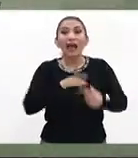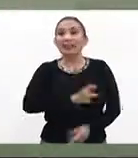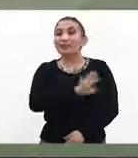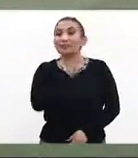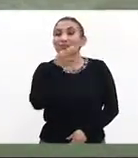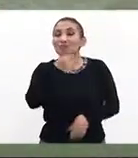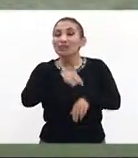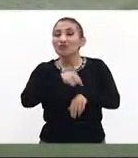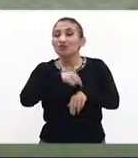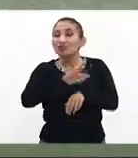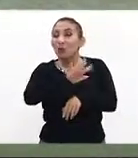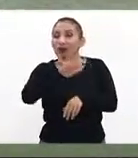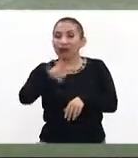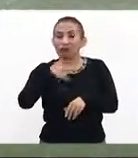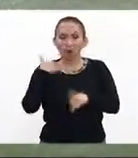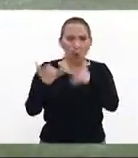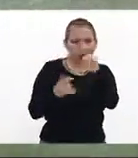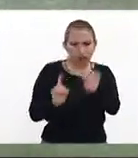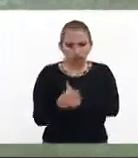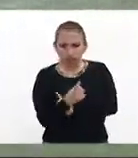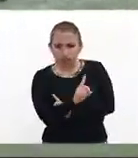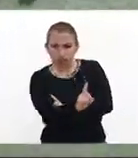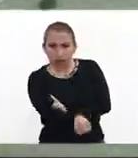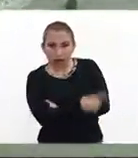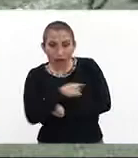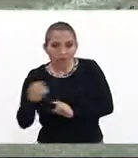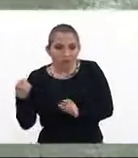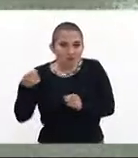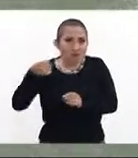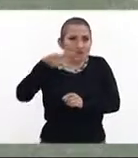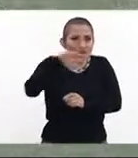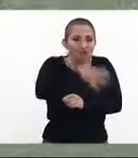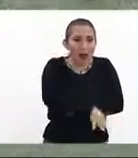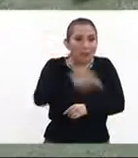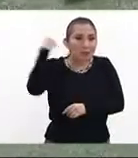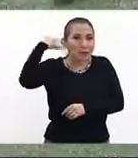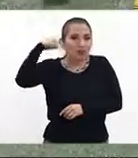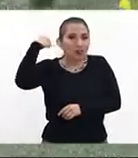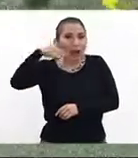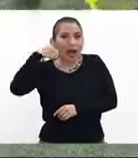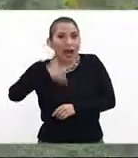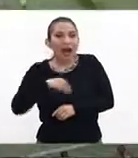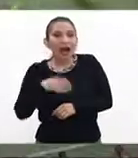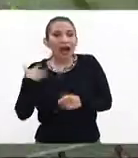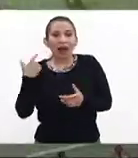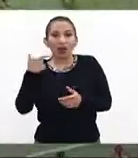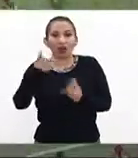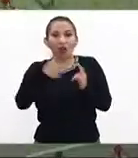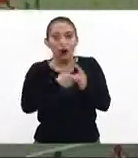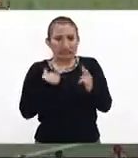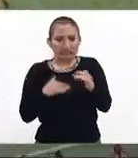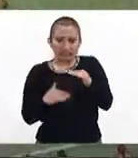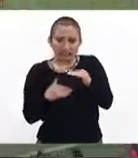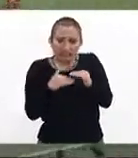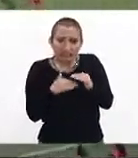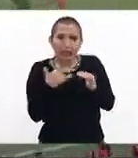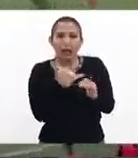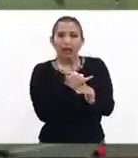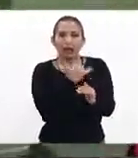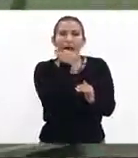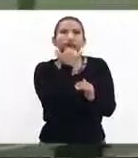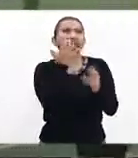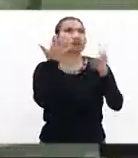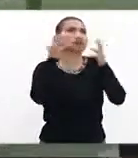iba a venir esta jugada con el cual el conjunto michoacano hacía el gol que las acercaba, un error